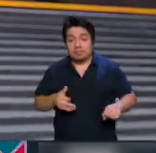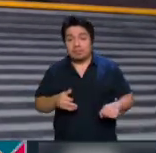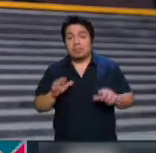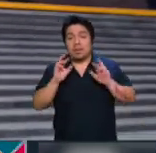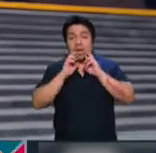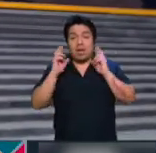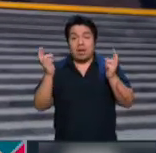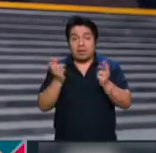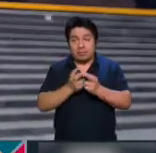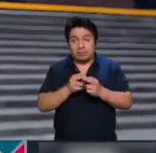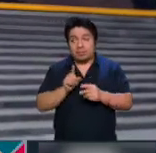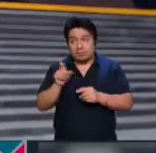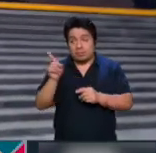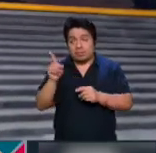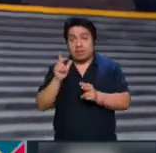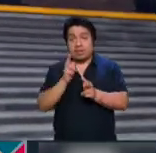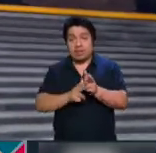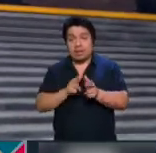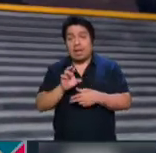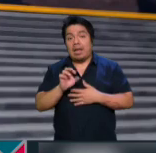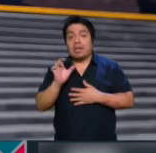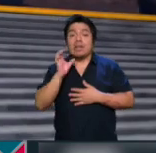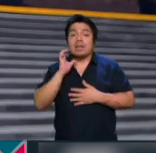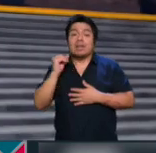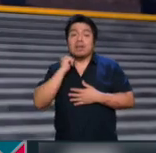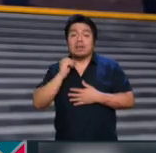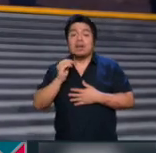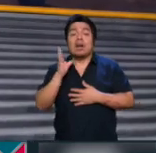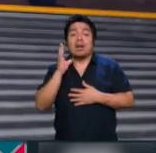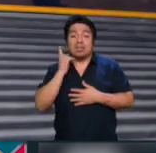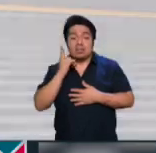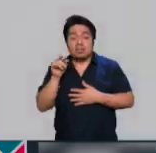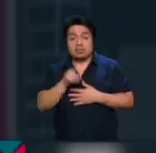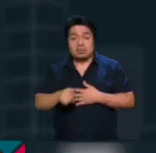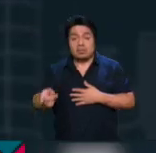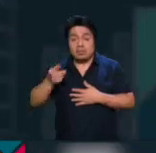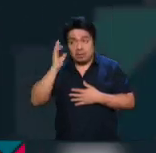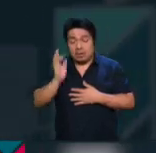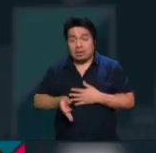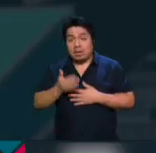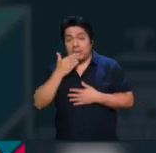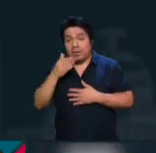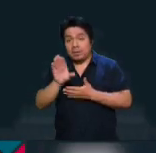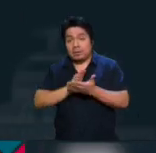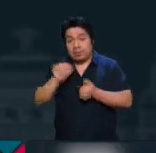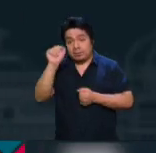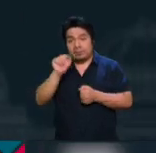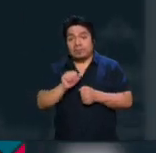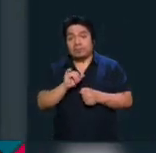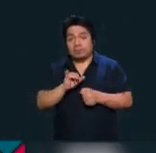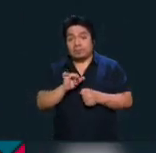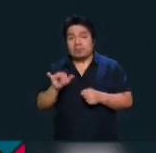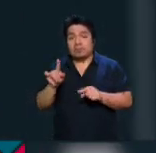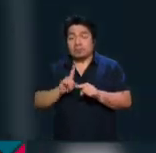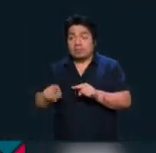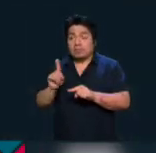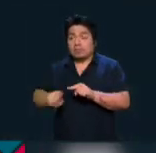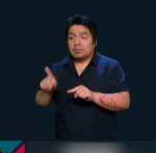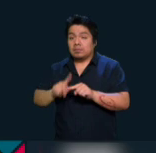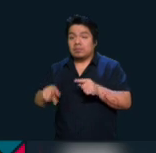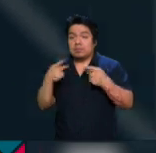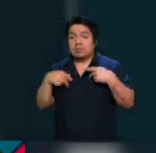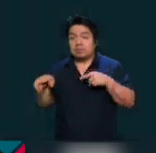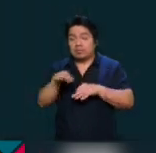una sesión ordinaria en el Pleno de San Lázaro para declarar la constitucionalidad de la reforma al Poder Judicial tras el retiro de las y los trabajadores